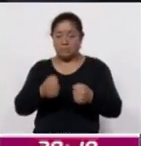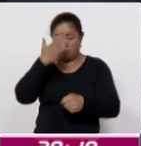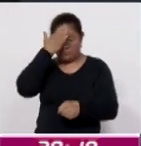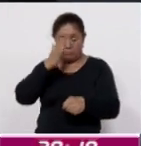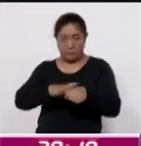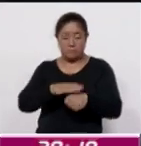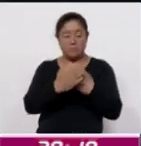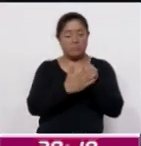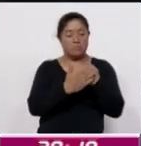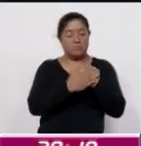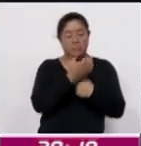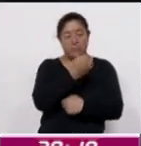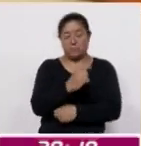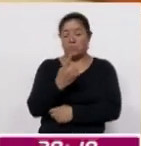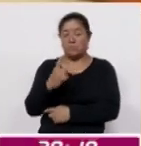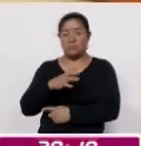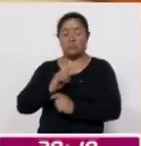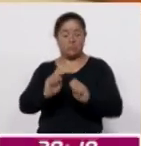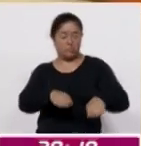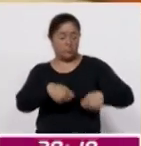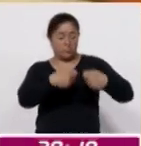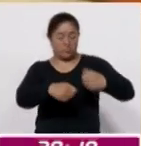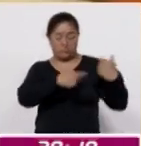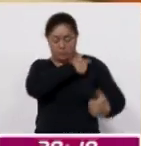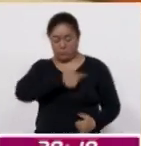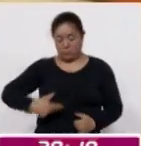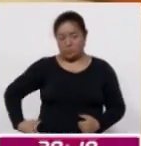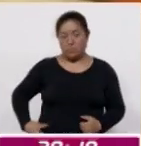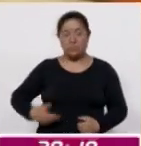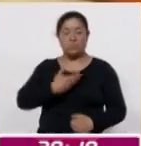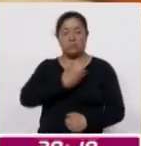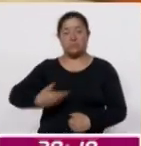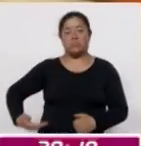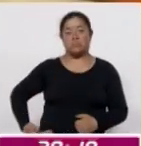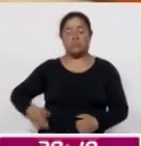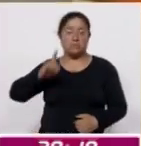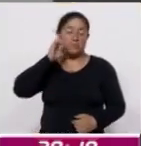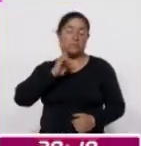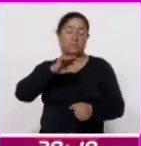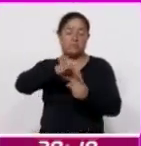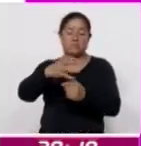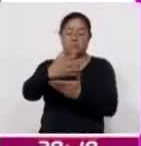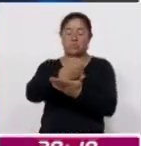octubre entregará la banda presidencial a la presidenta electa Claudia Shea Mopardo.